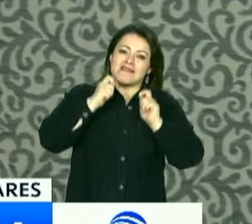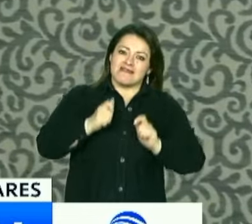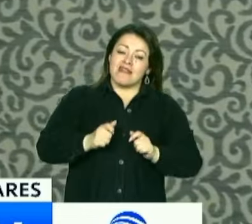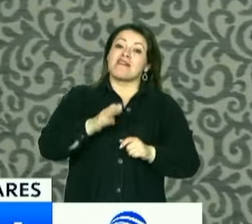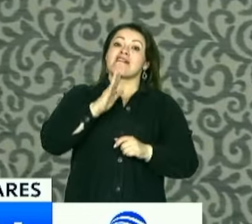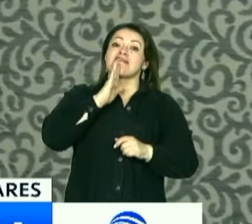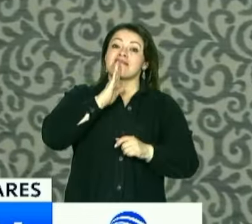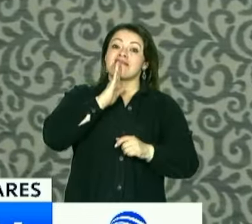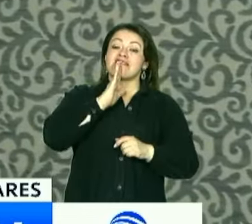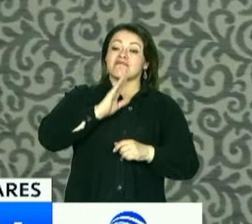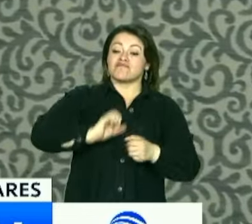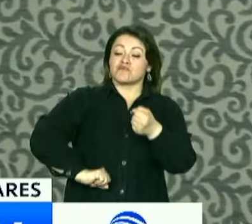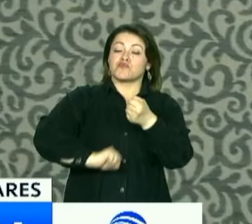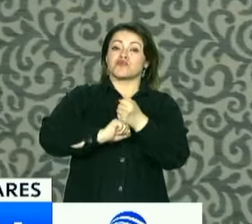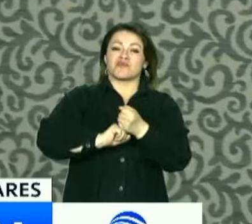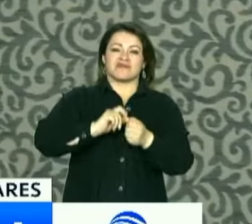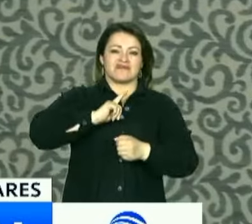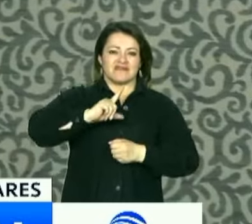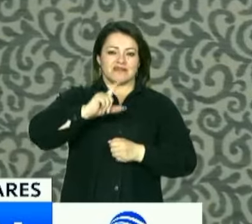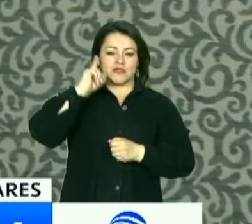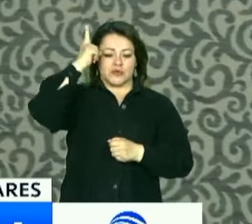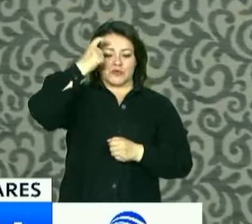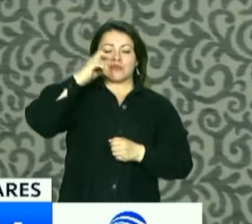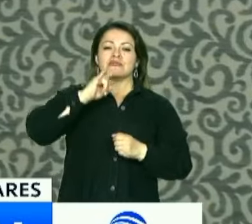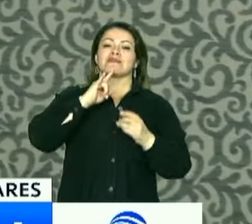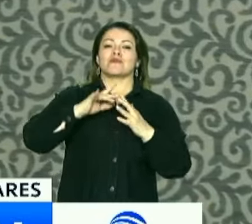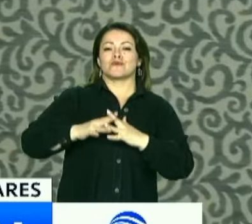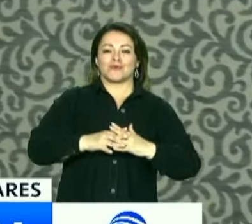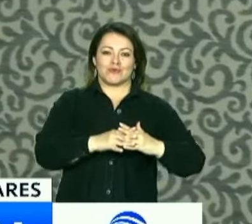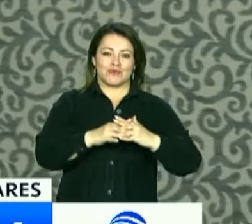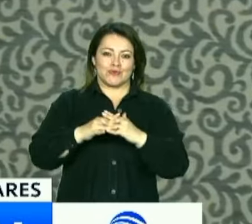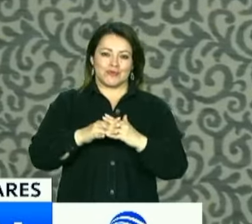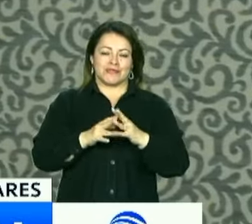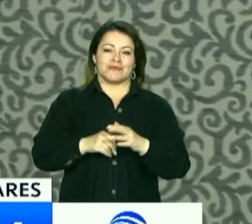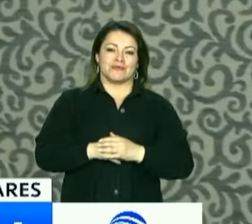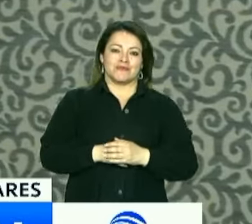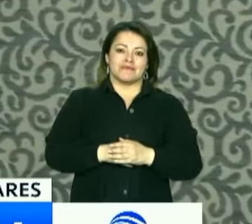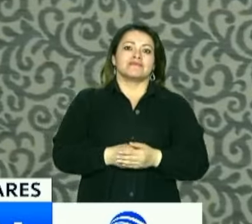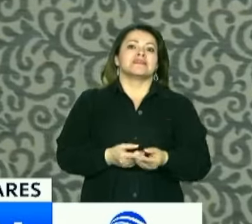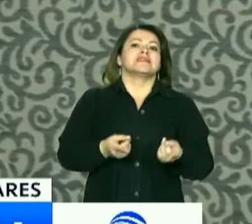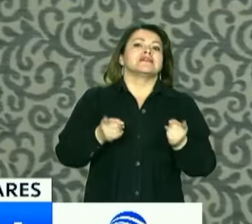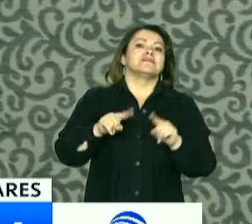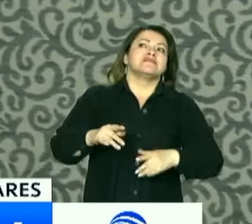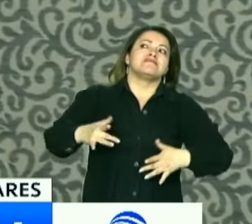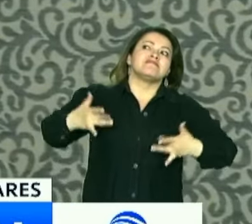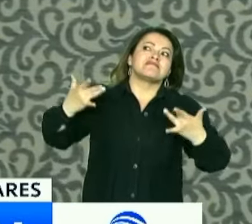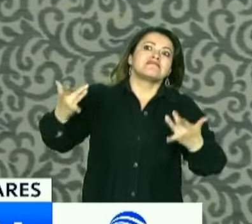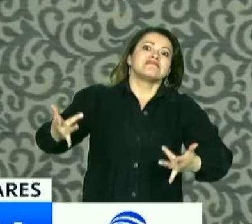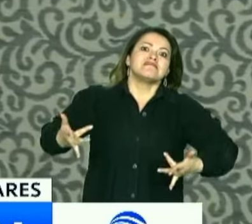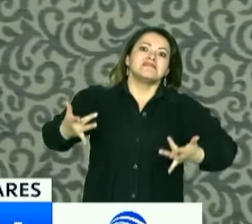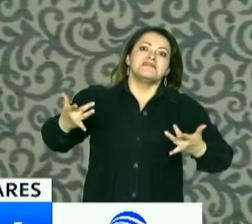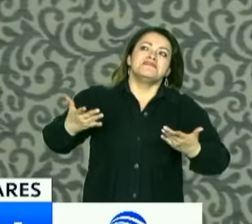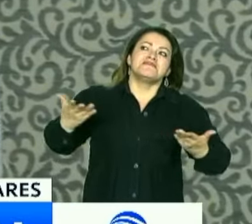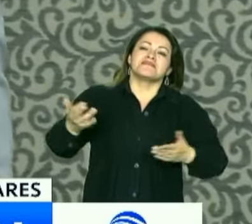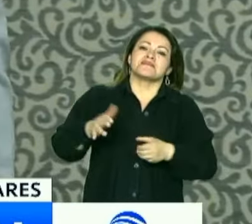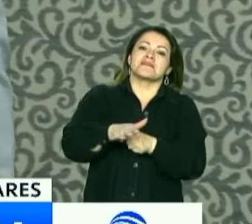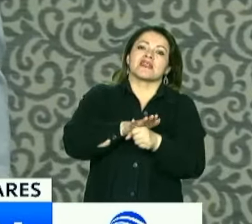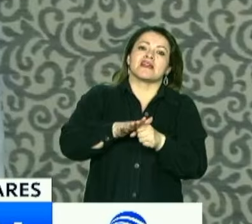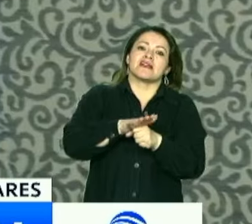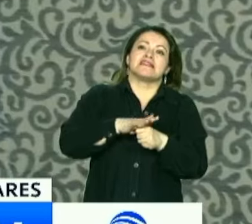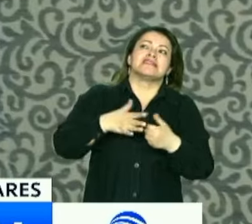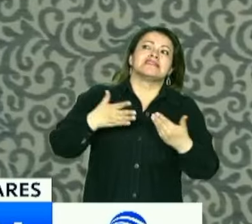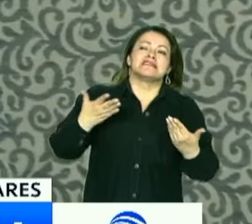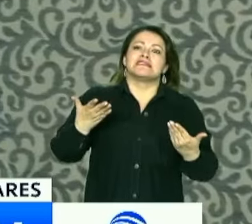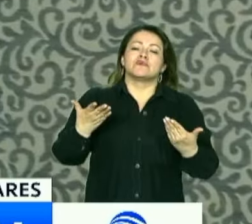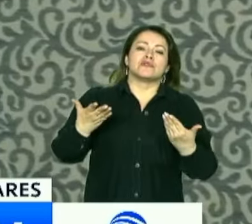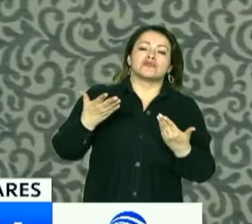Estados Unidos. Y que también ha sido hasta ahora rechazado y más bien se responde con la posibilidad